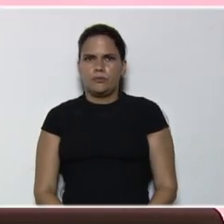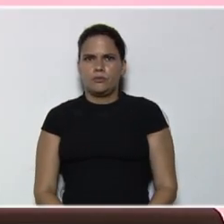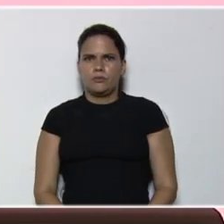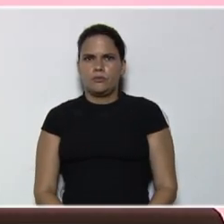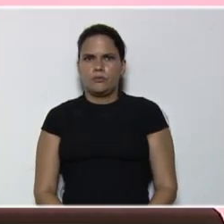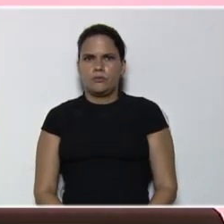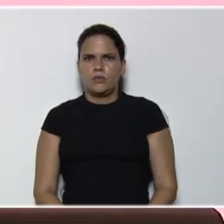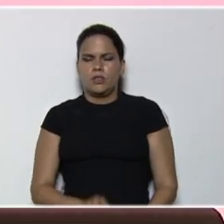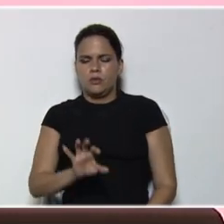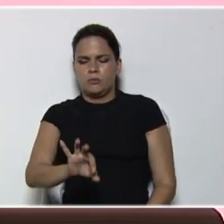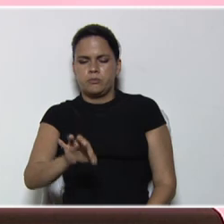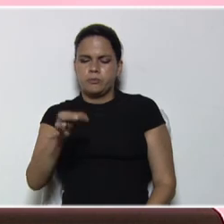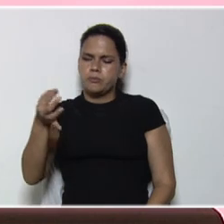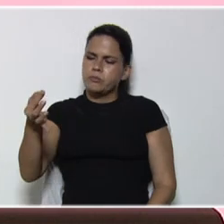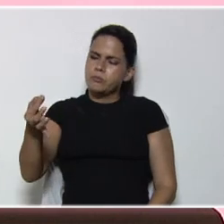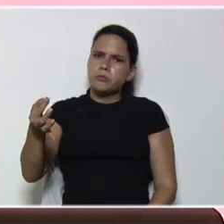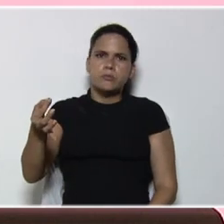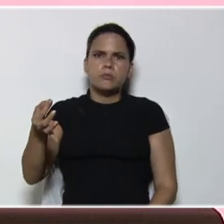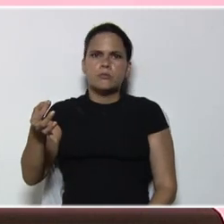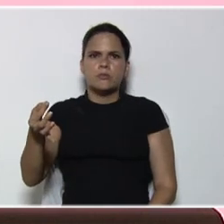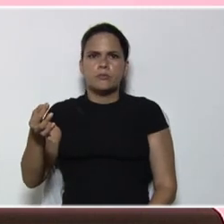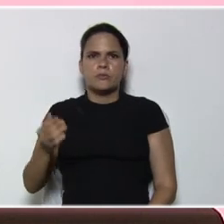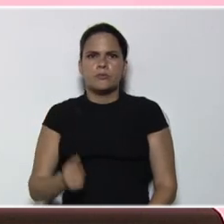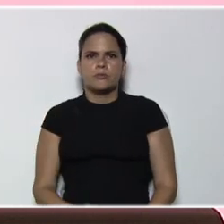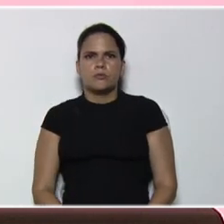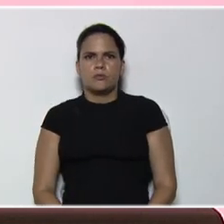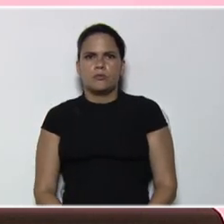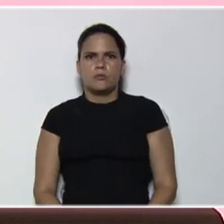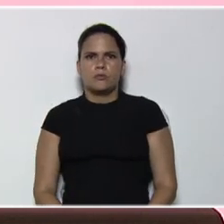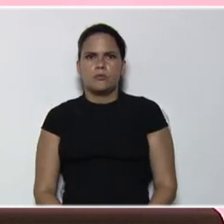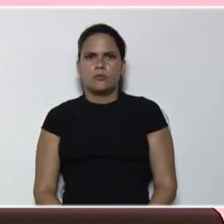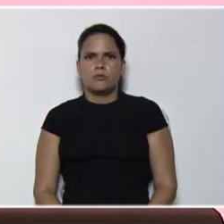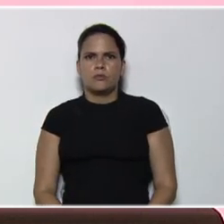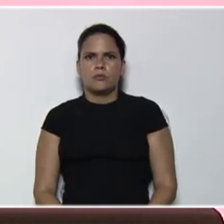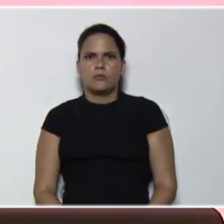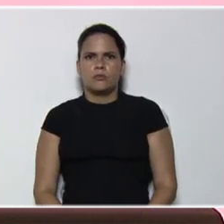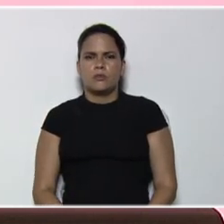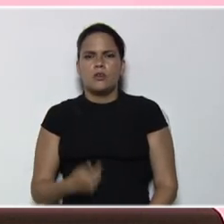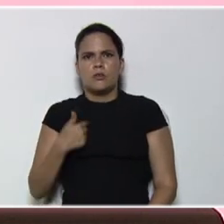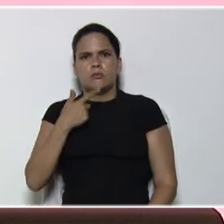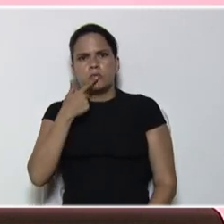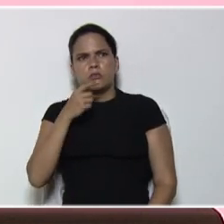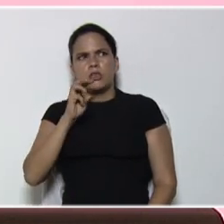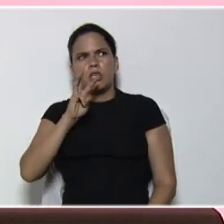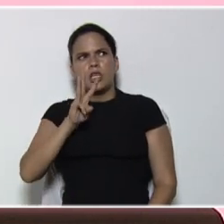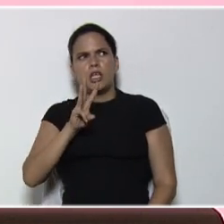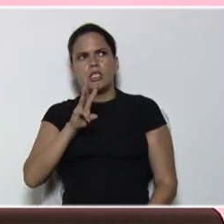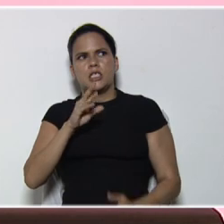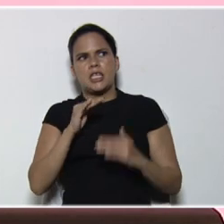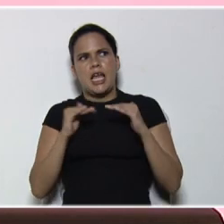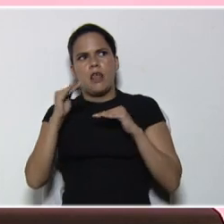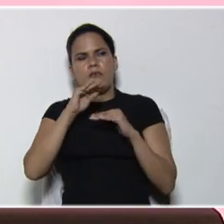levanto, una de las fichas, en este caso, 3, a la 2,